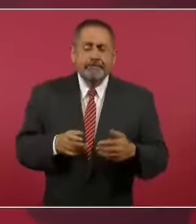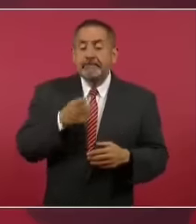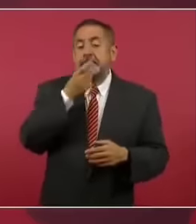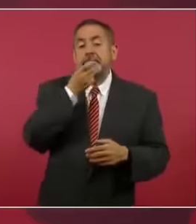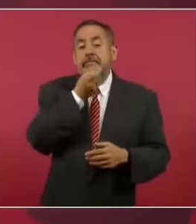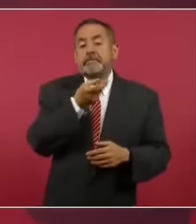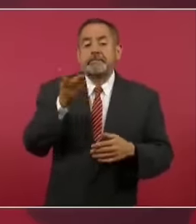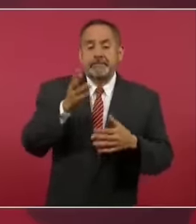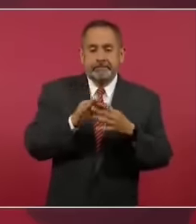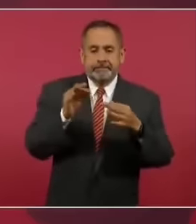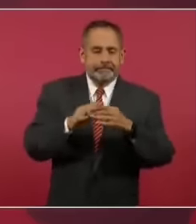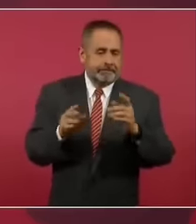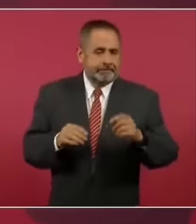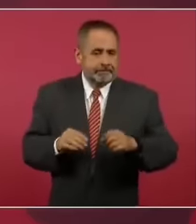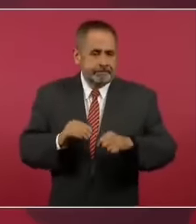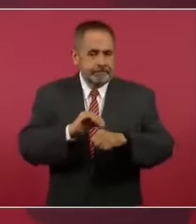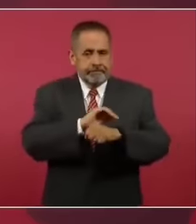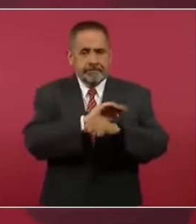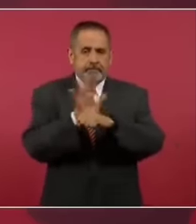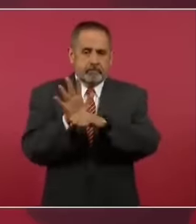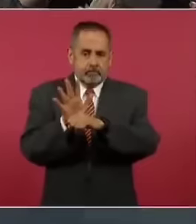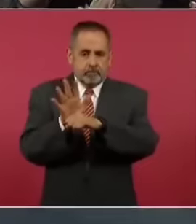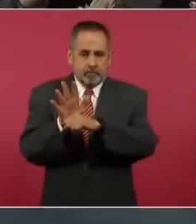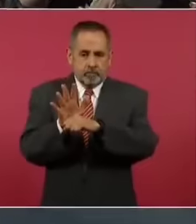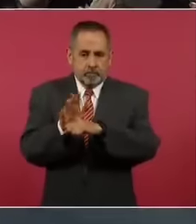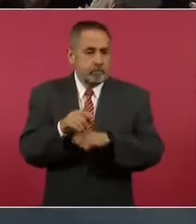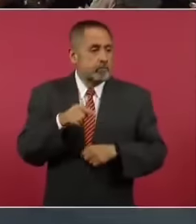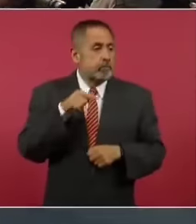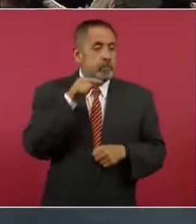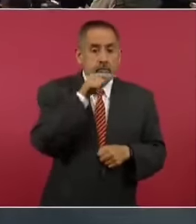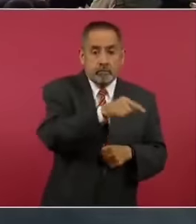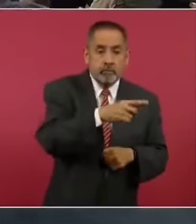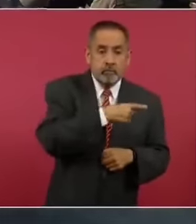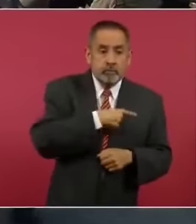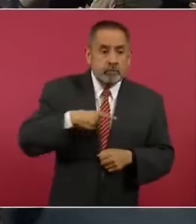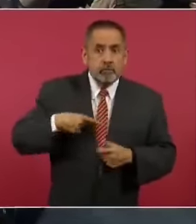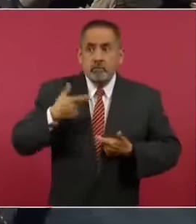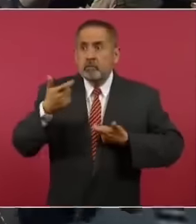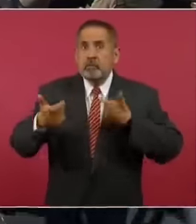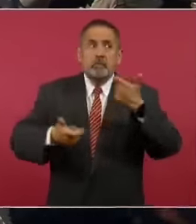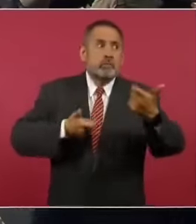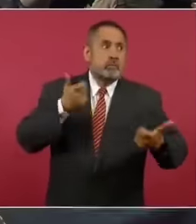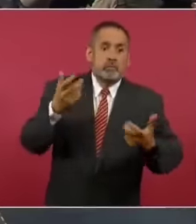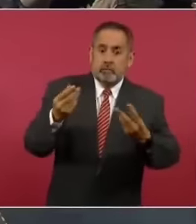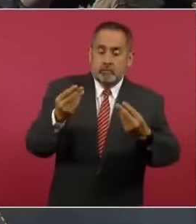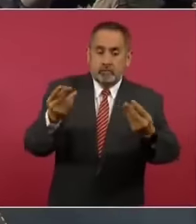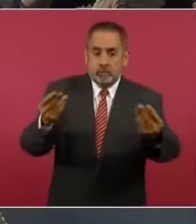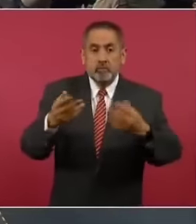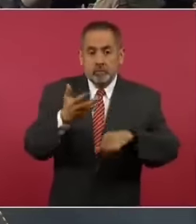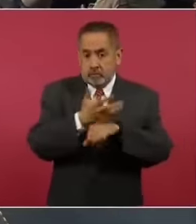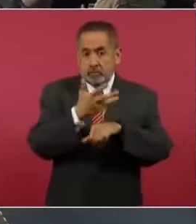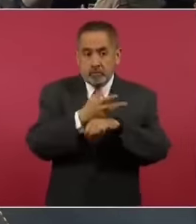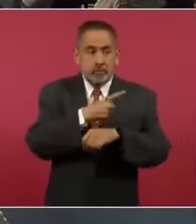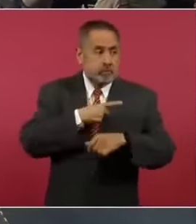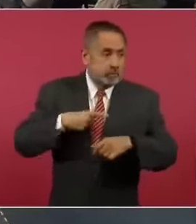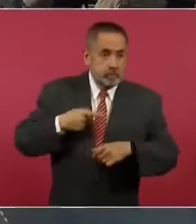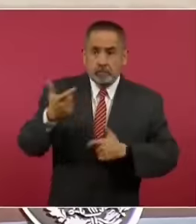creció mucho su déficit, mucho el endeudamiento,